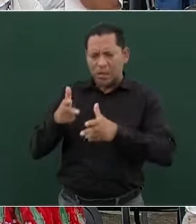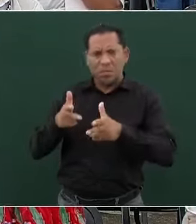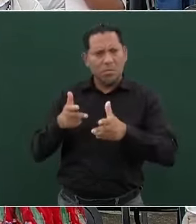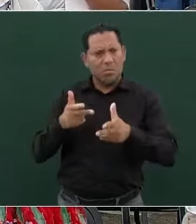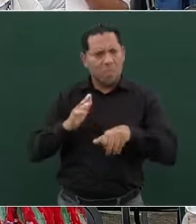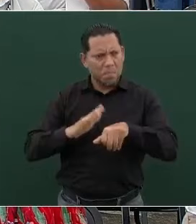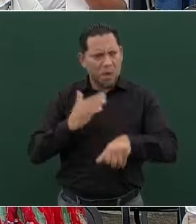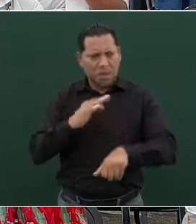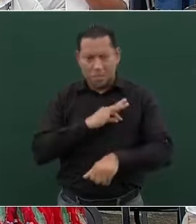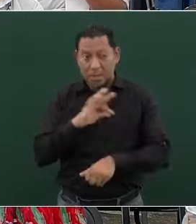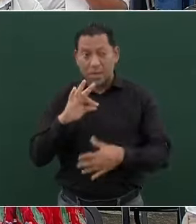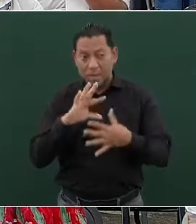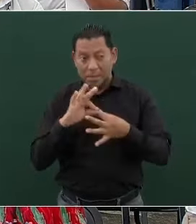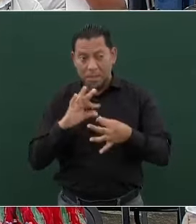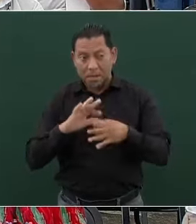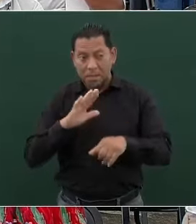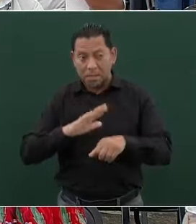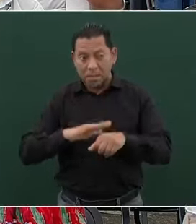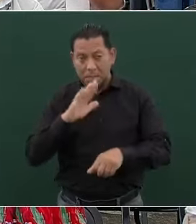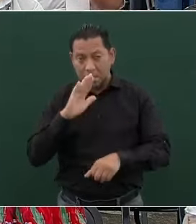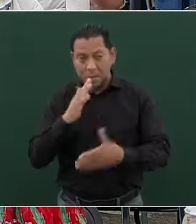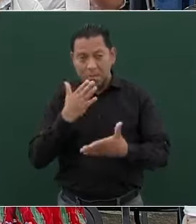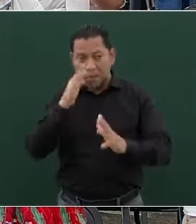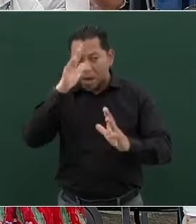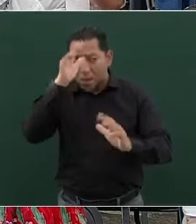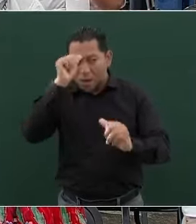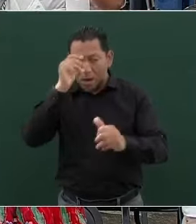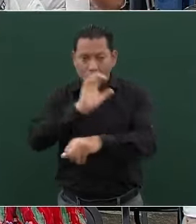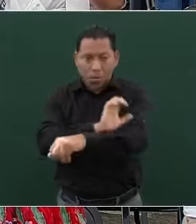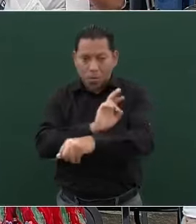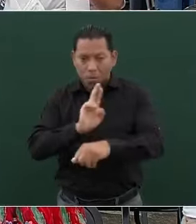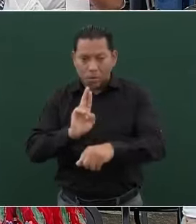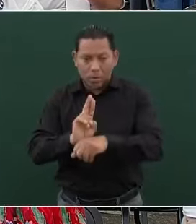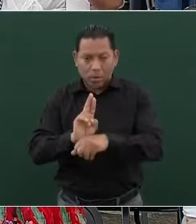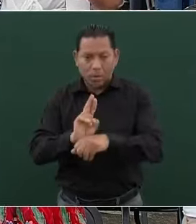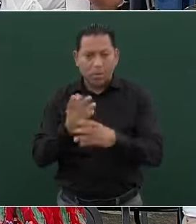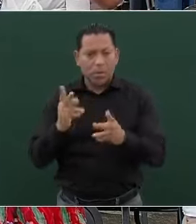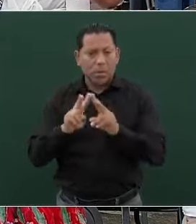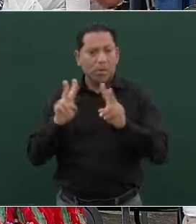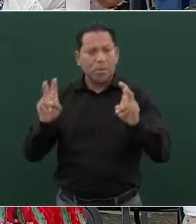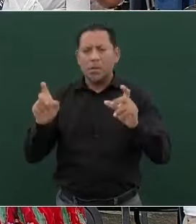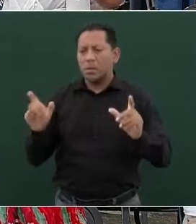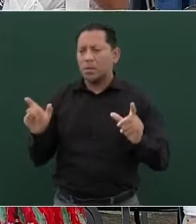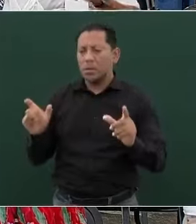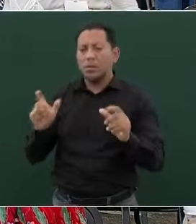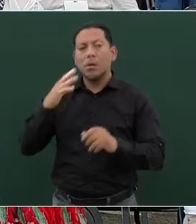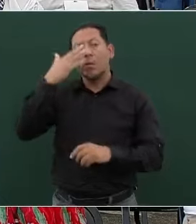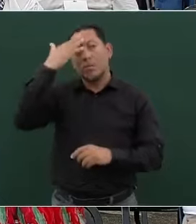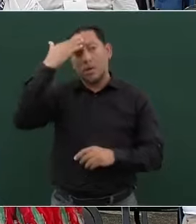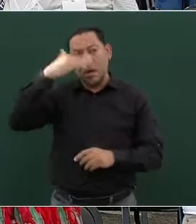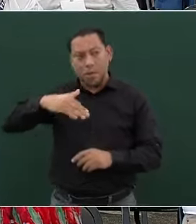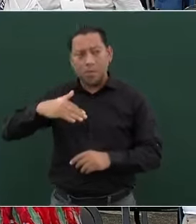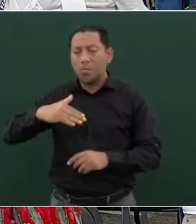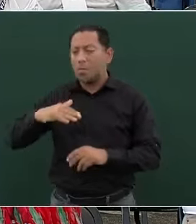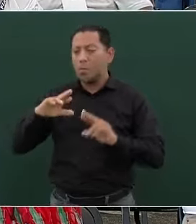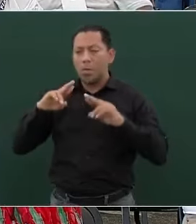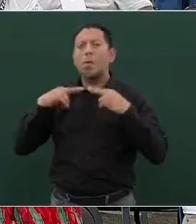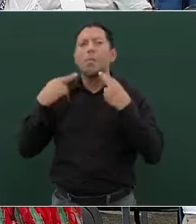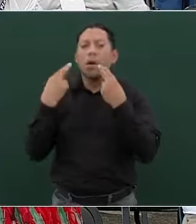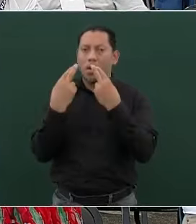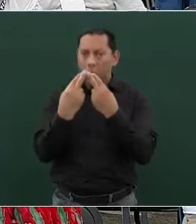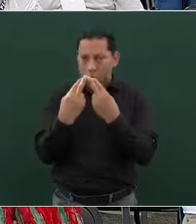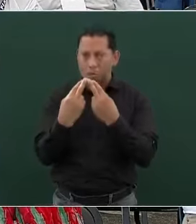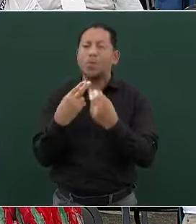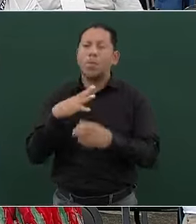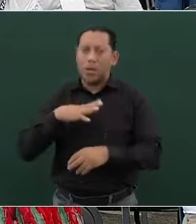algún acuerdo, coordinación que se tenga? Y en materia de seguridad sabemos que existirá una reunión de